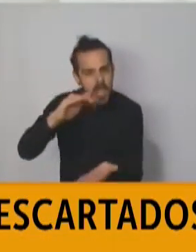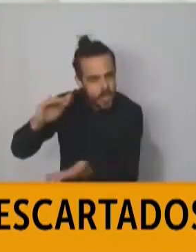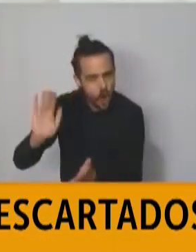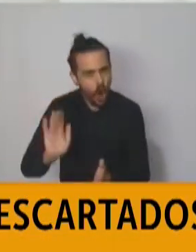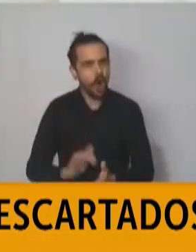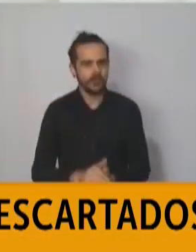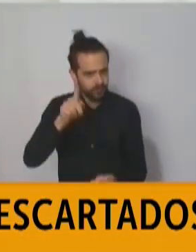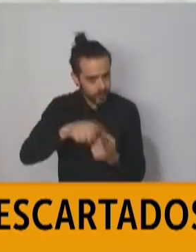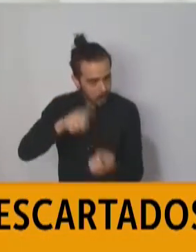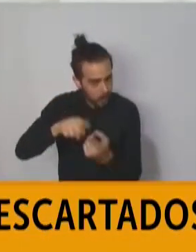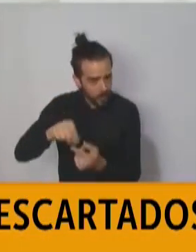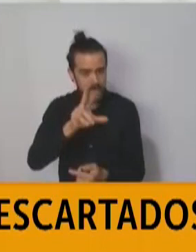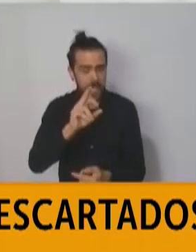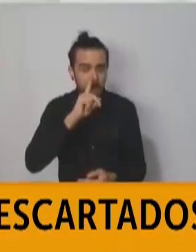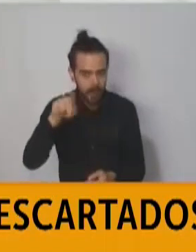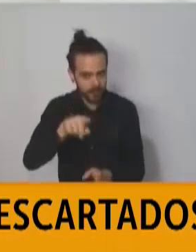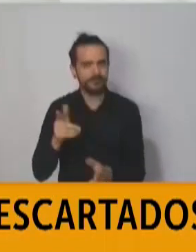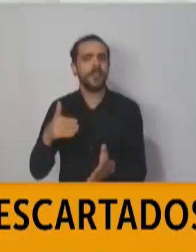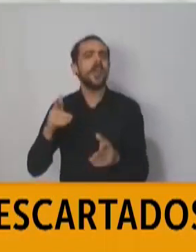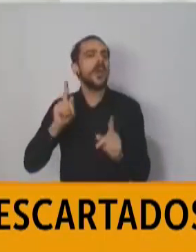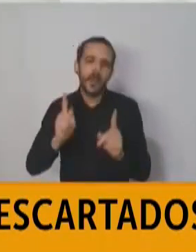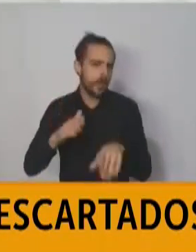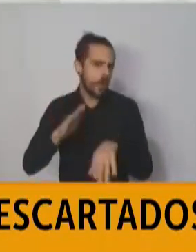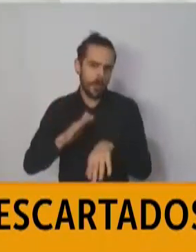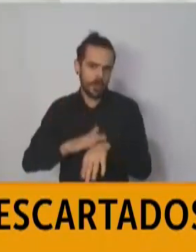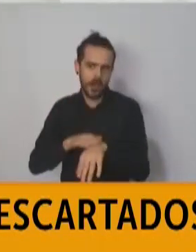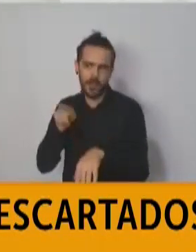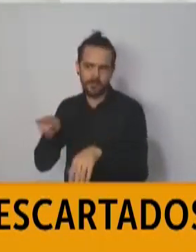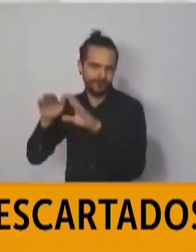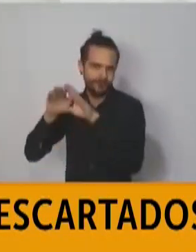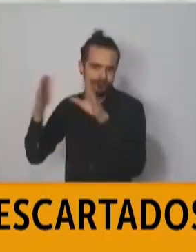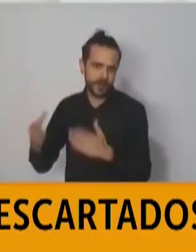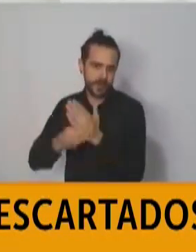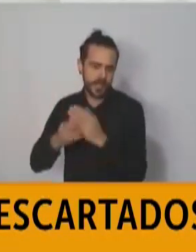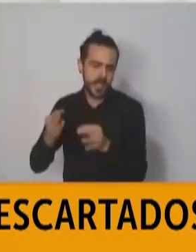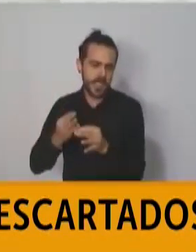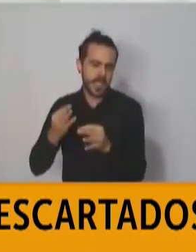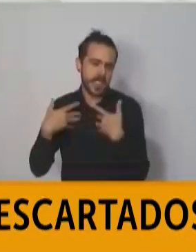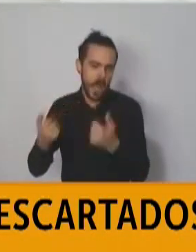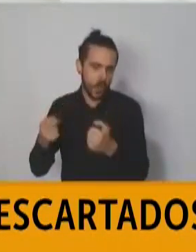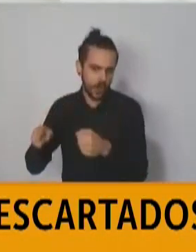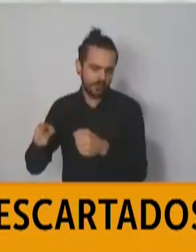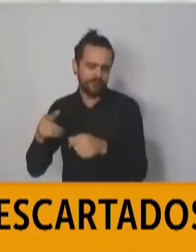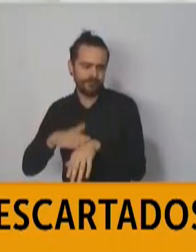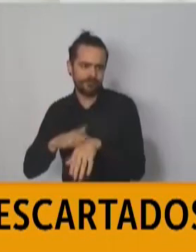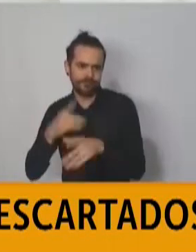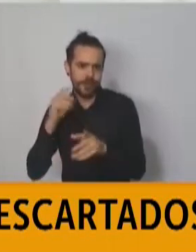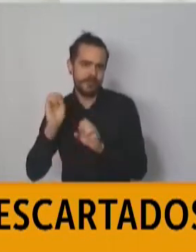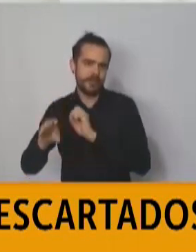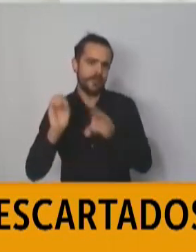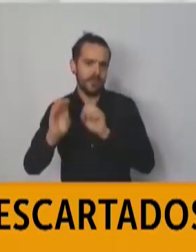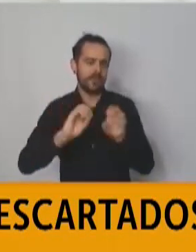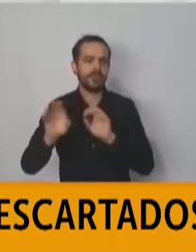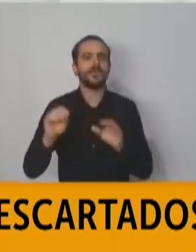de este elemento sensible. Y estamos también evaluando y estableciendo contacto con otras empresas